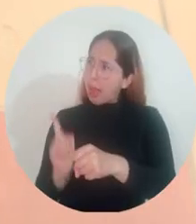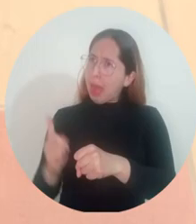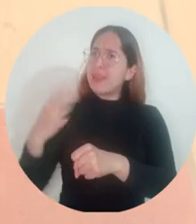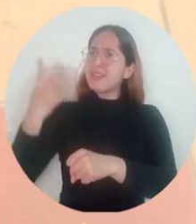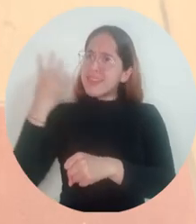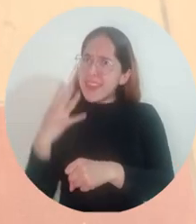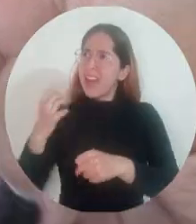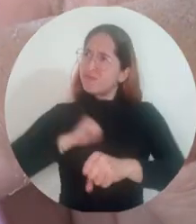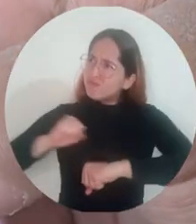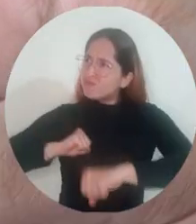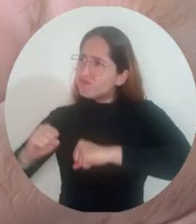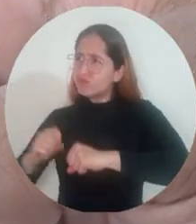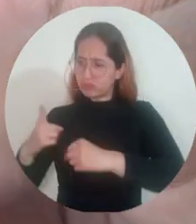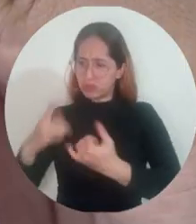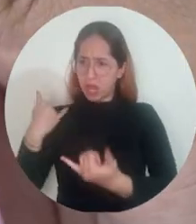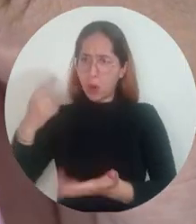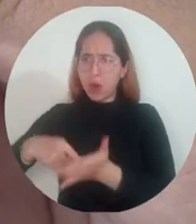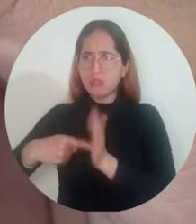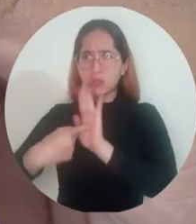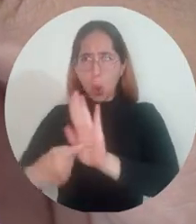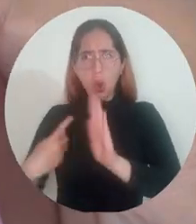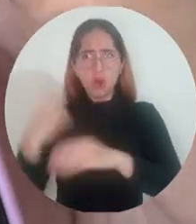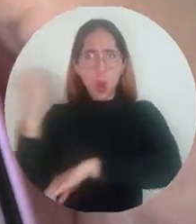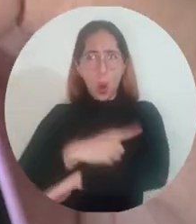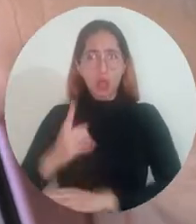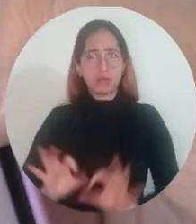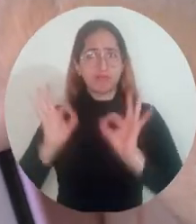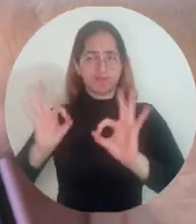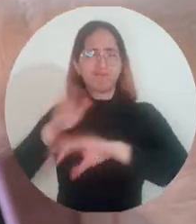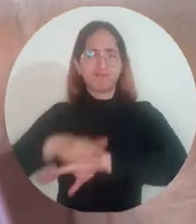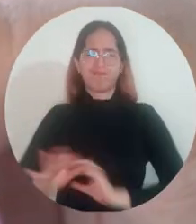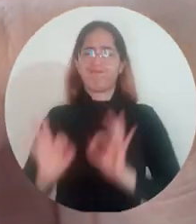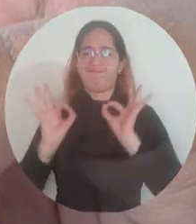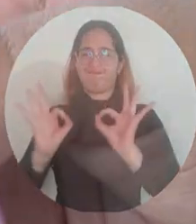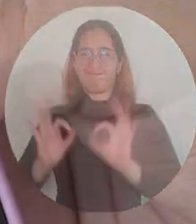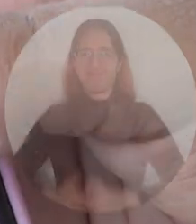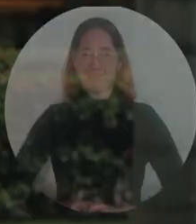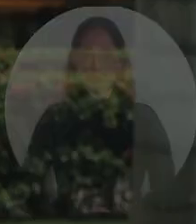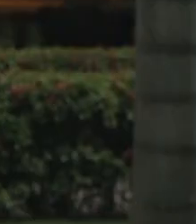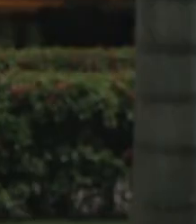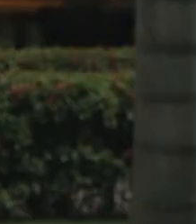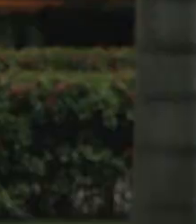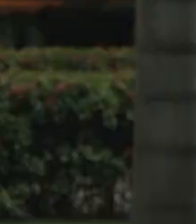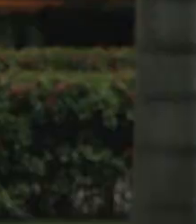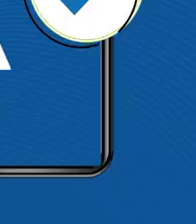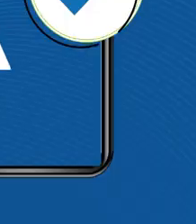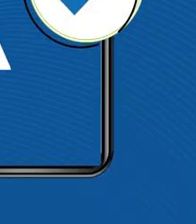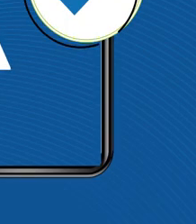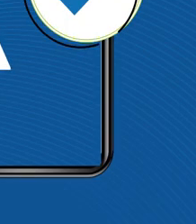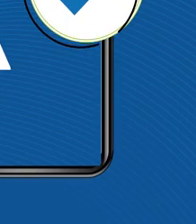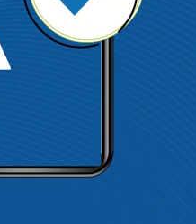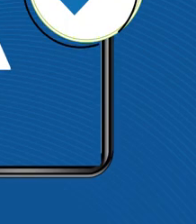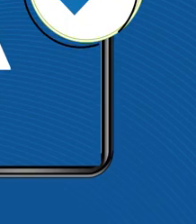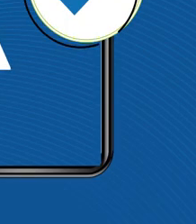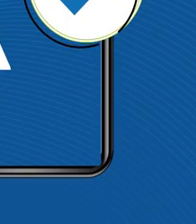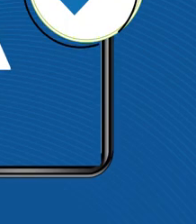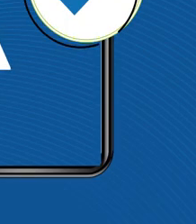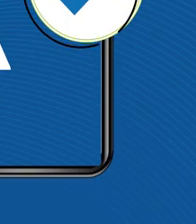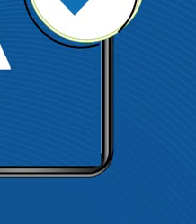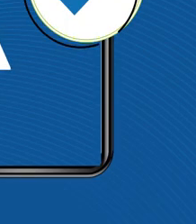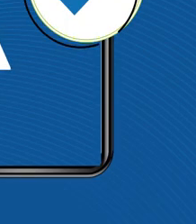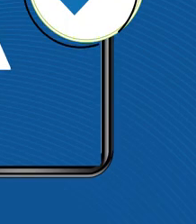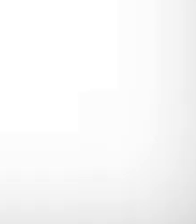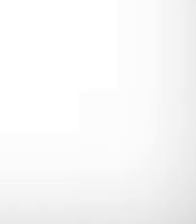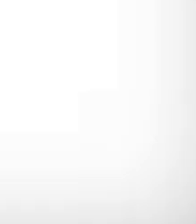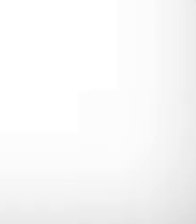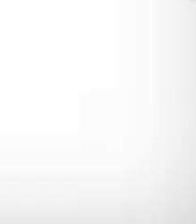el predominante, no. Entonces pienso yo que el trabajo se hizo muy bien. Gracias. Gracias.